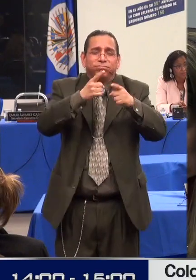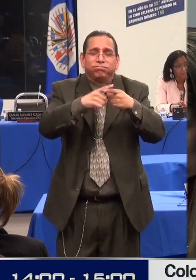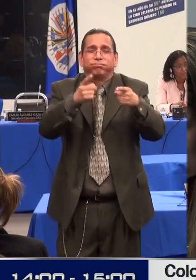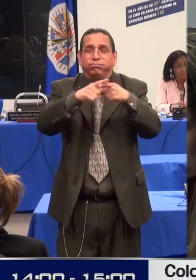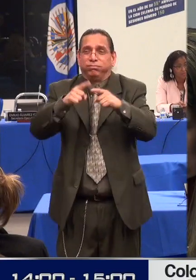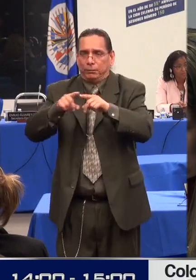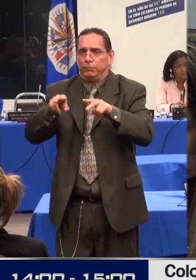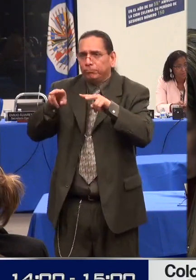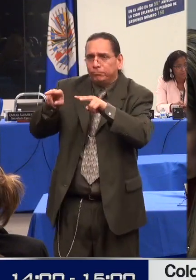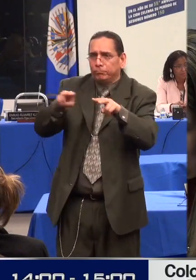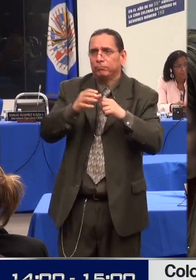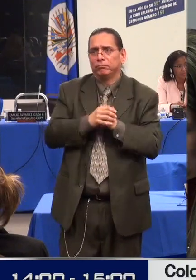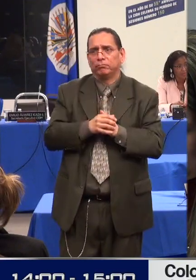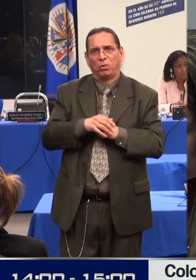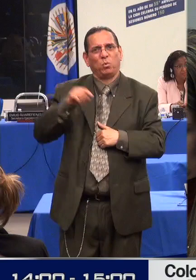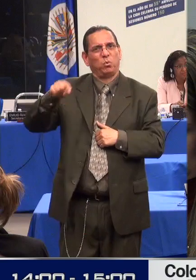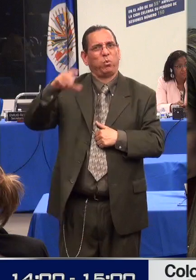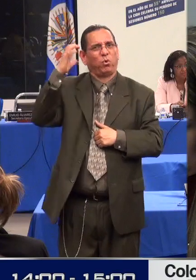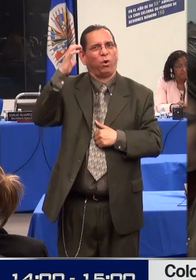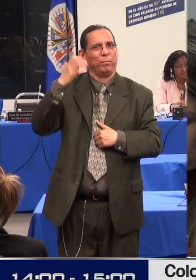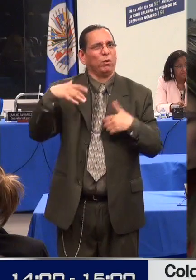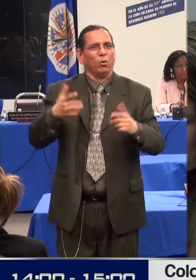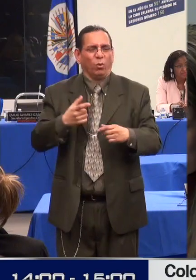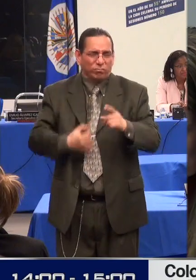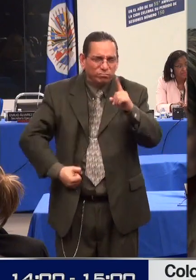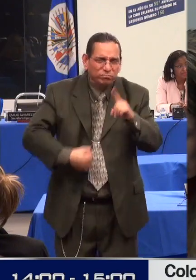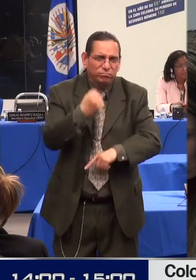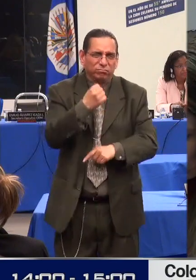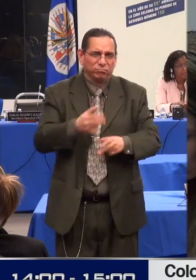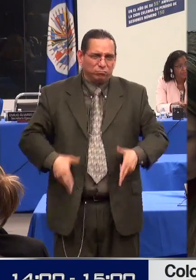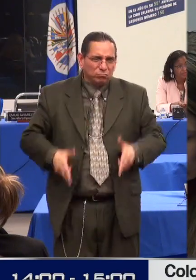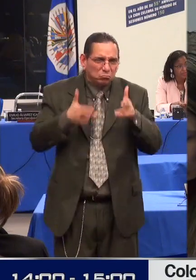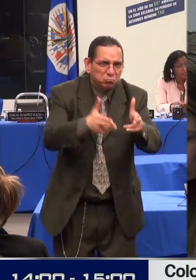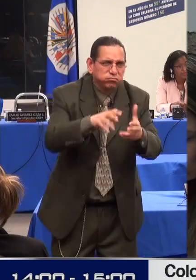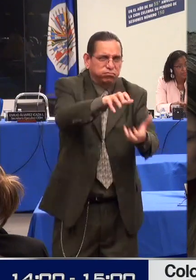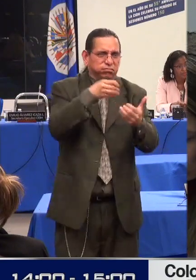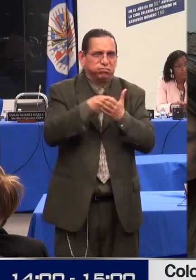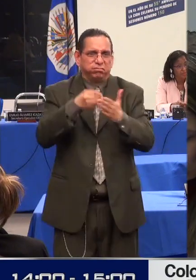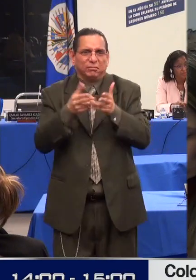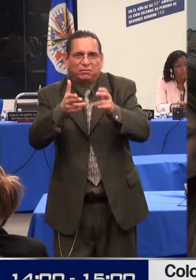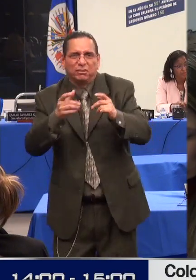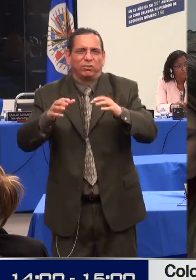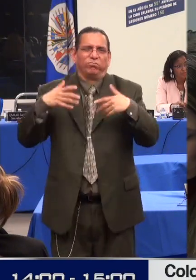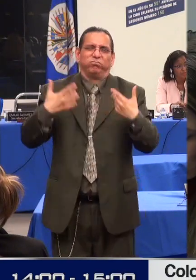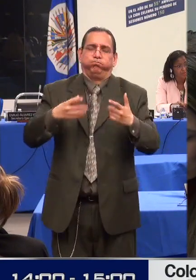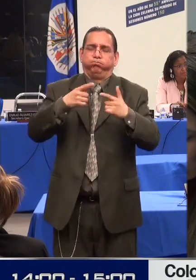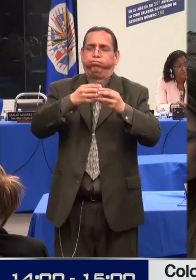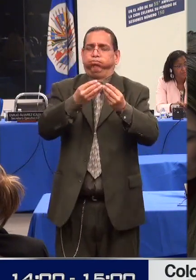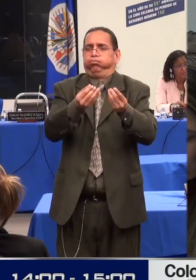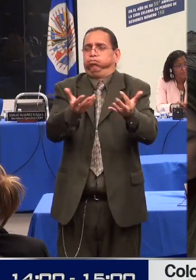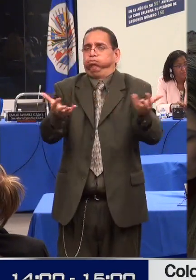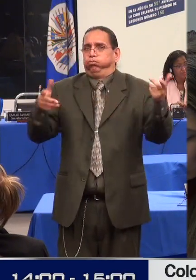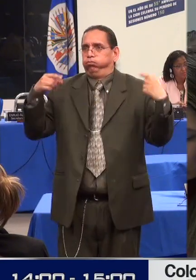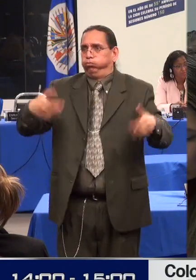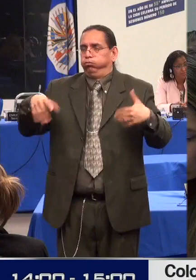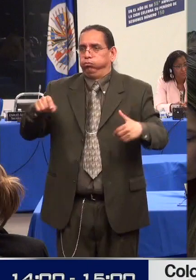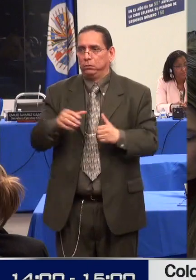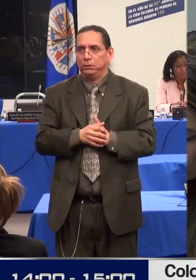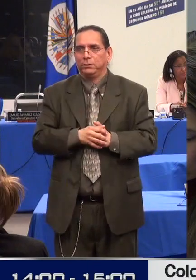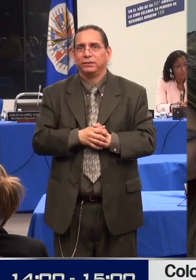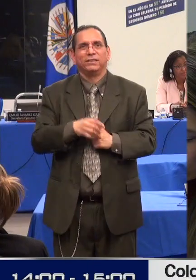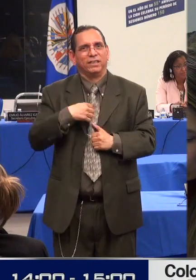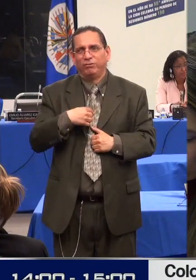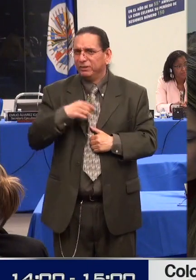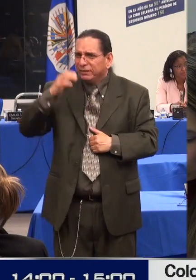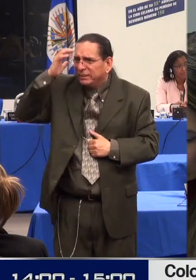haciéndole seguimiento a estos comportamientos que se entran a presentar, porque lo que se debate aquí también es la importancia de visibilizar el